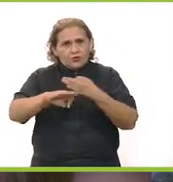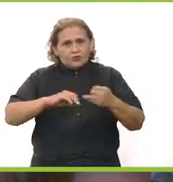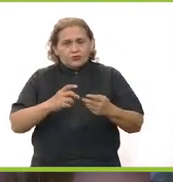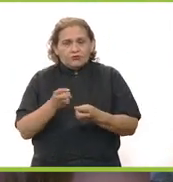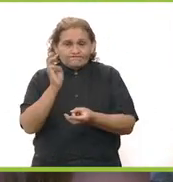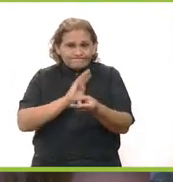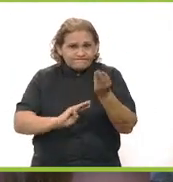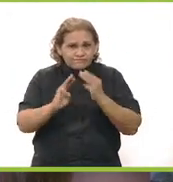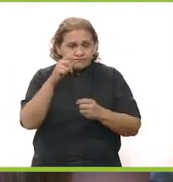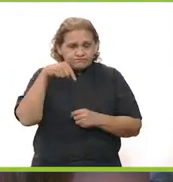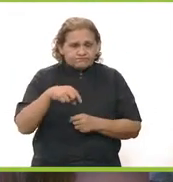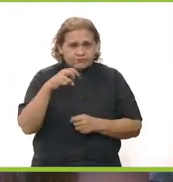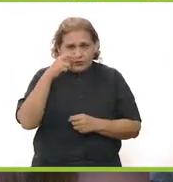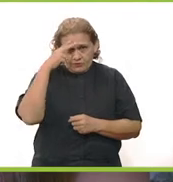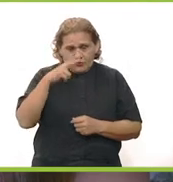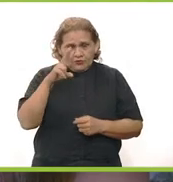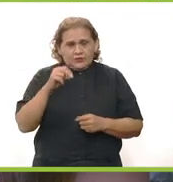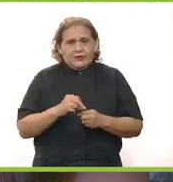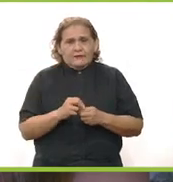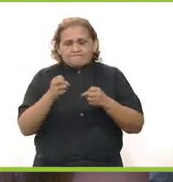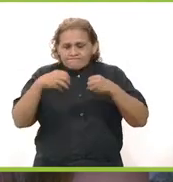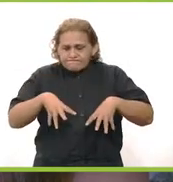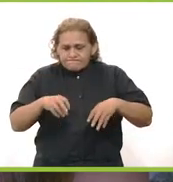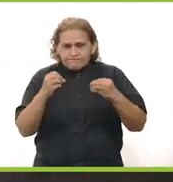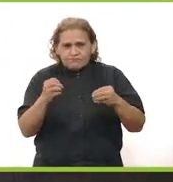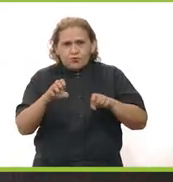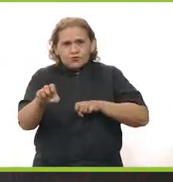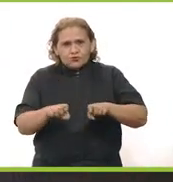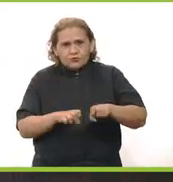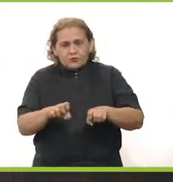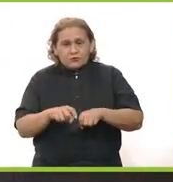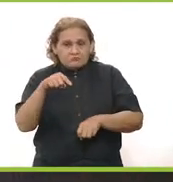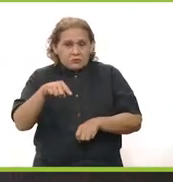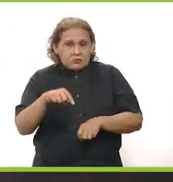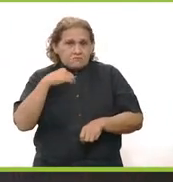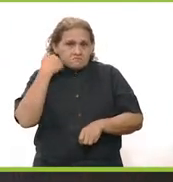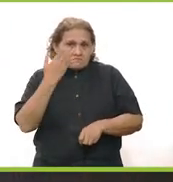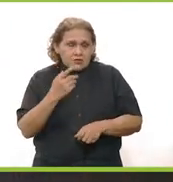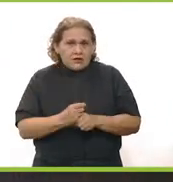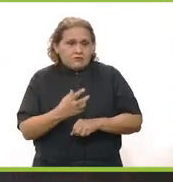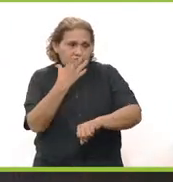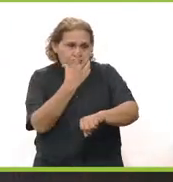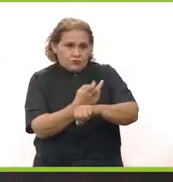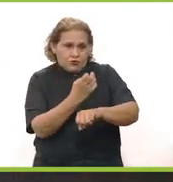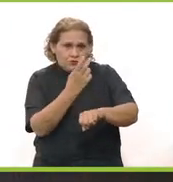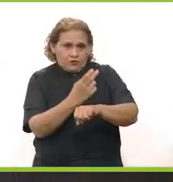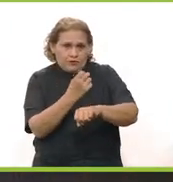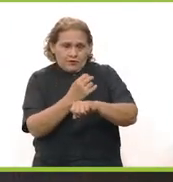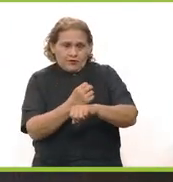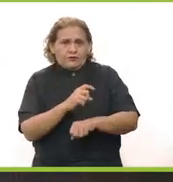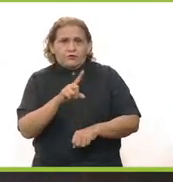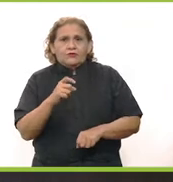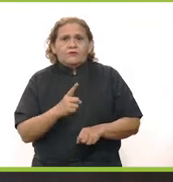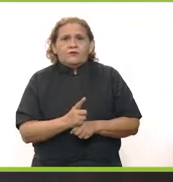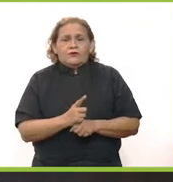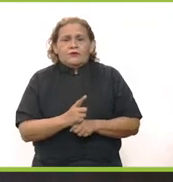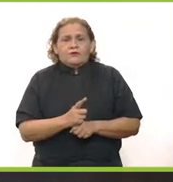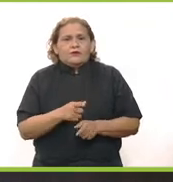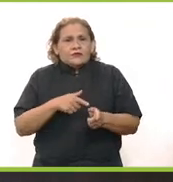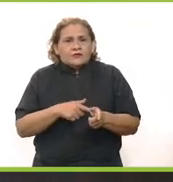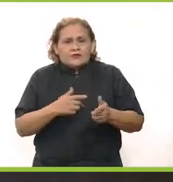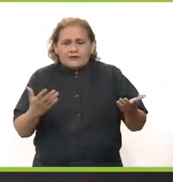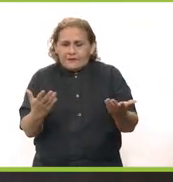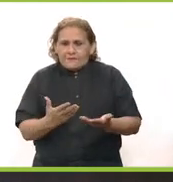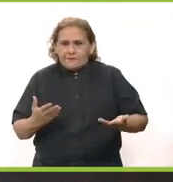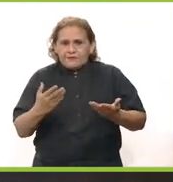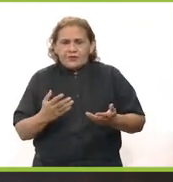lamentablemente, en todo el mundo y en México se han perdido muchos empleos. Aquí en Yucatán nos queremos recuperar lo más pronto posible, recuperar los empleos